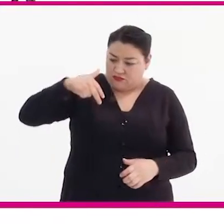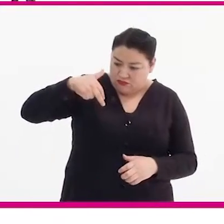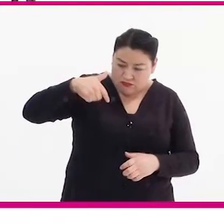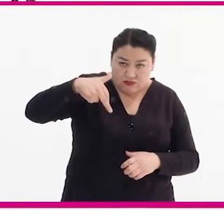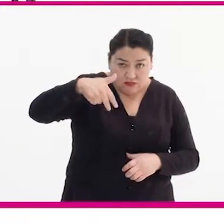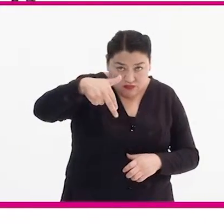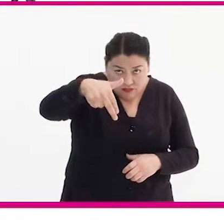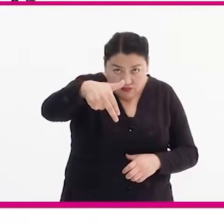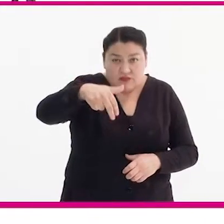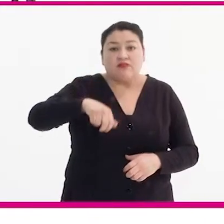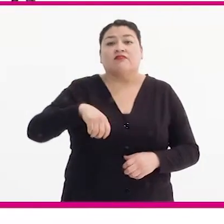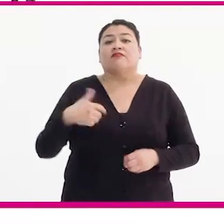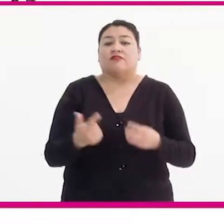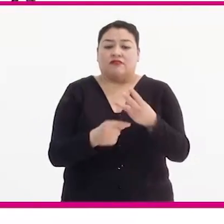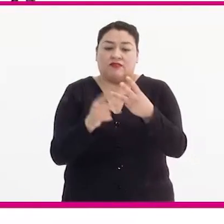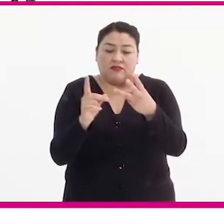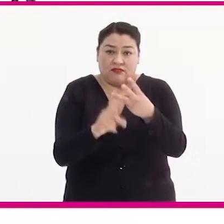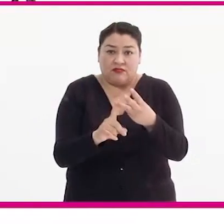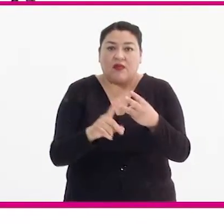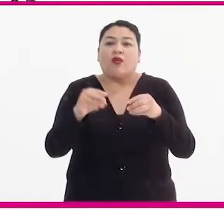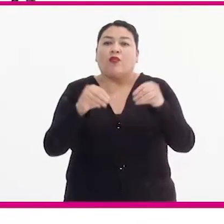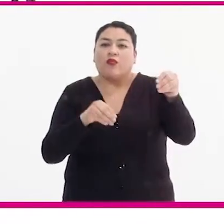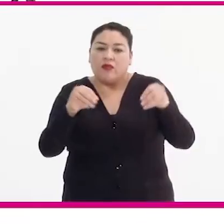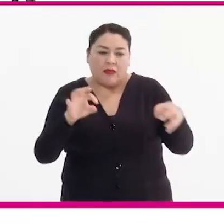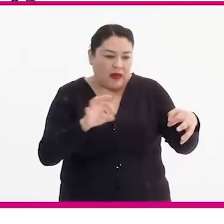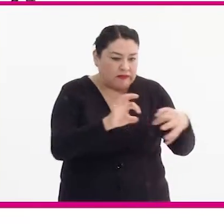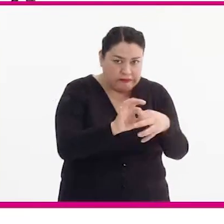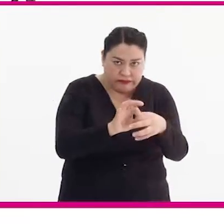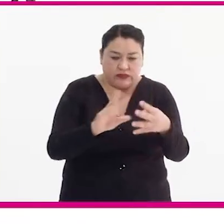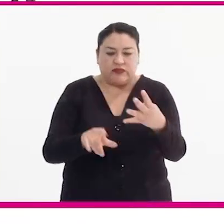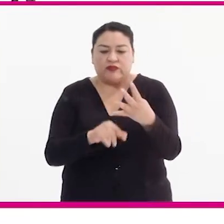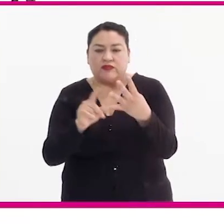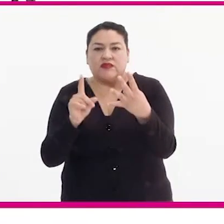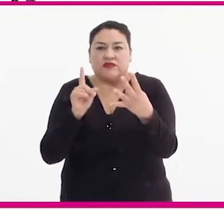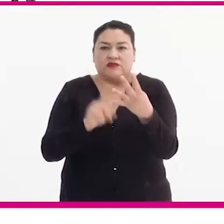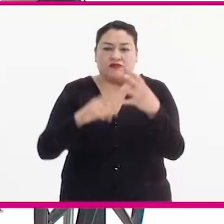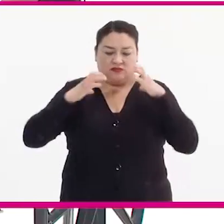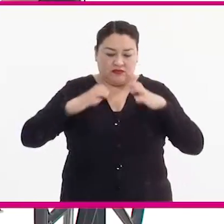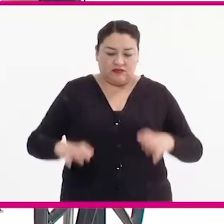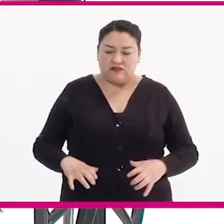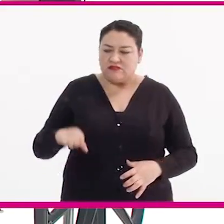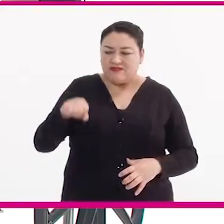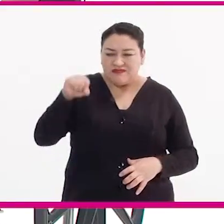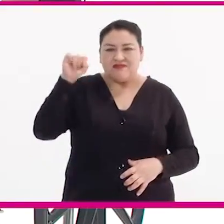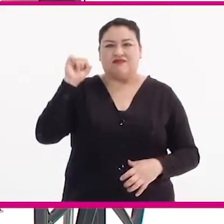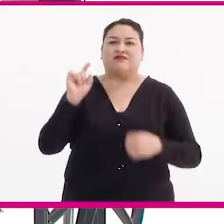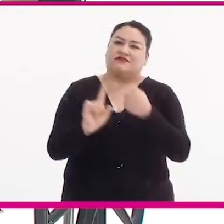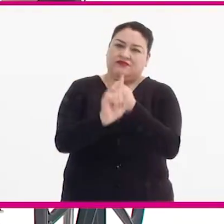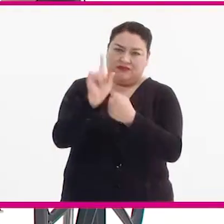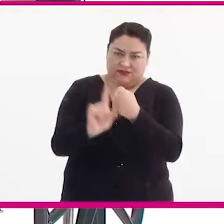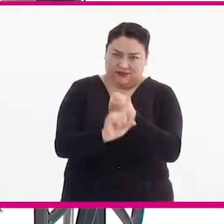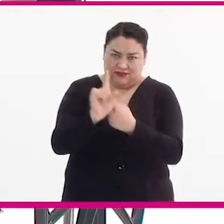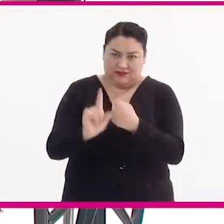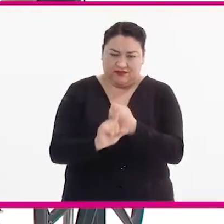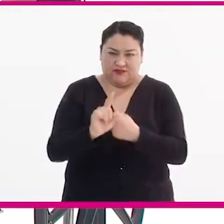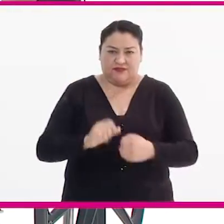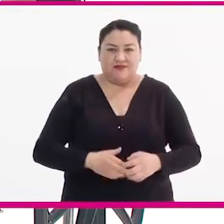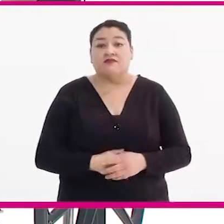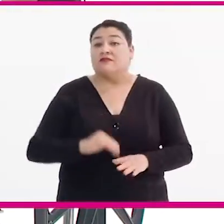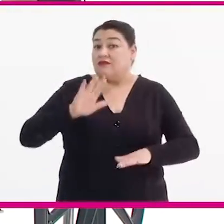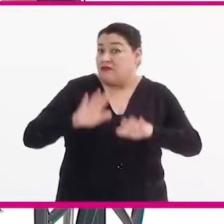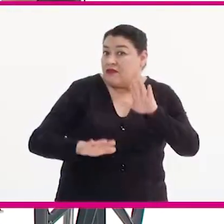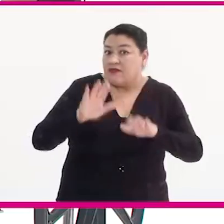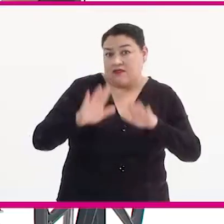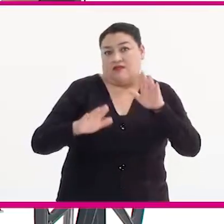el equilibrio, la coordinación y la postura. Podemos sentir